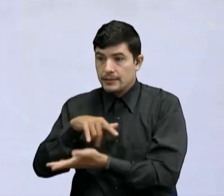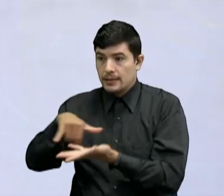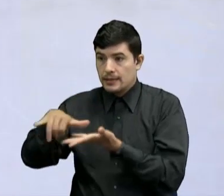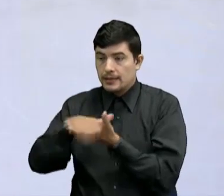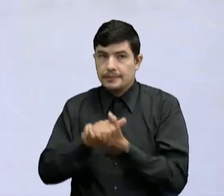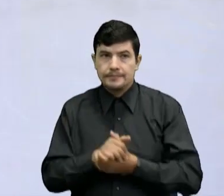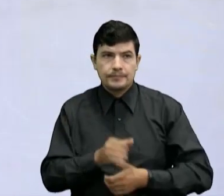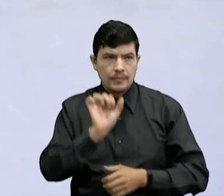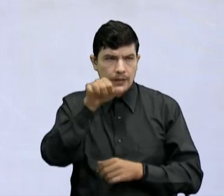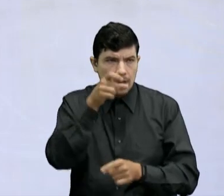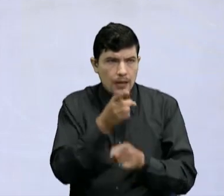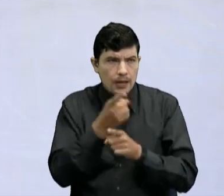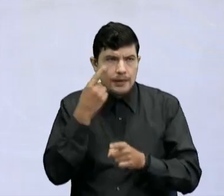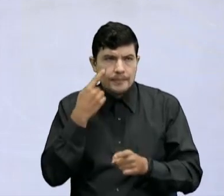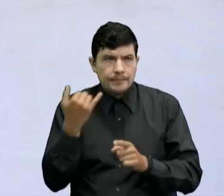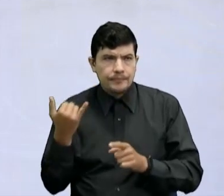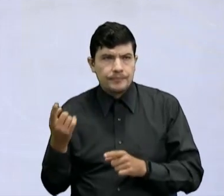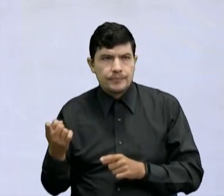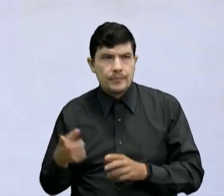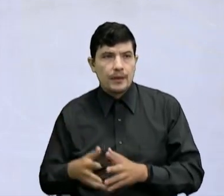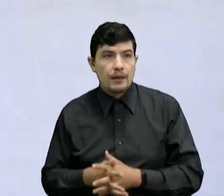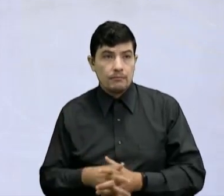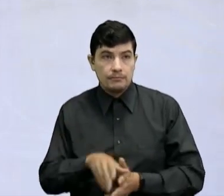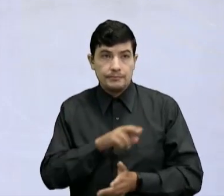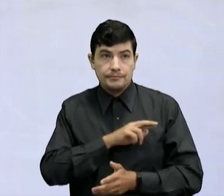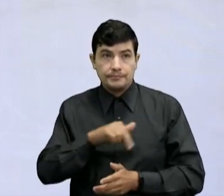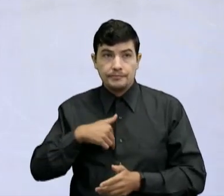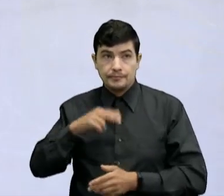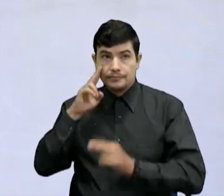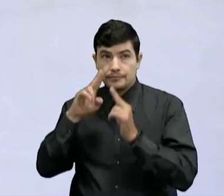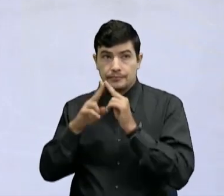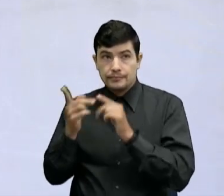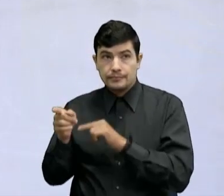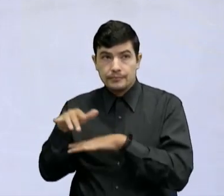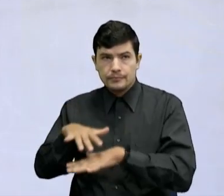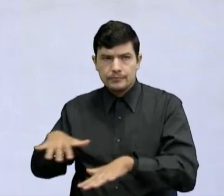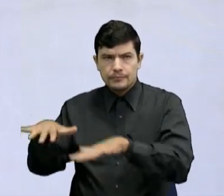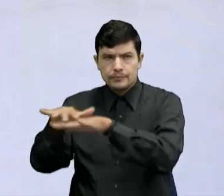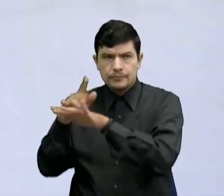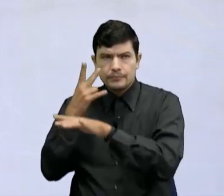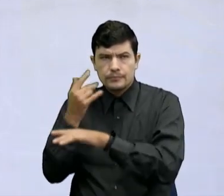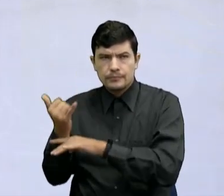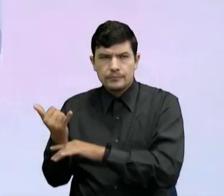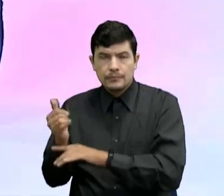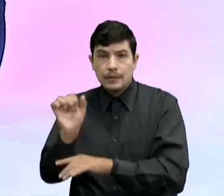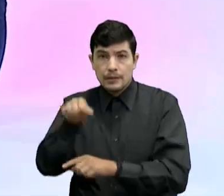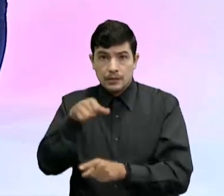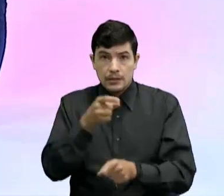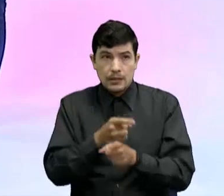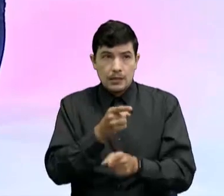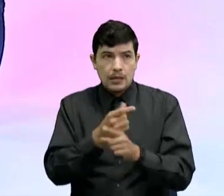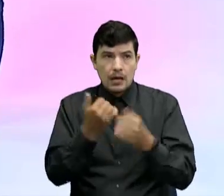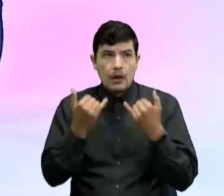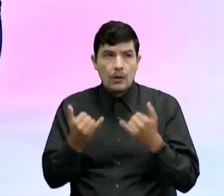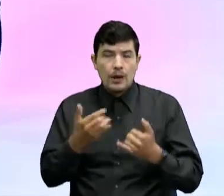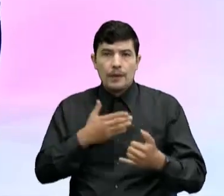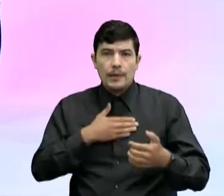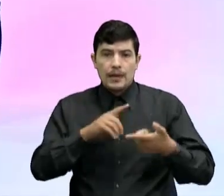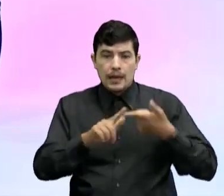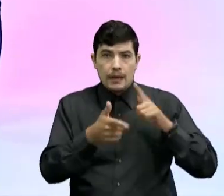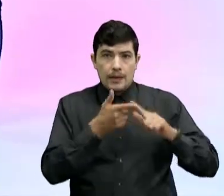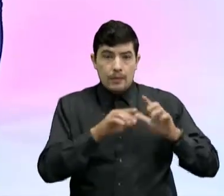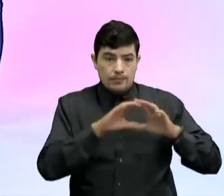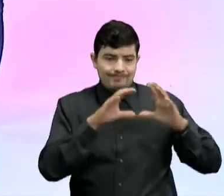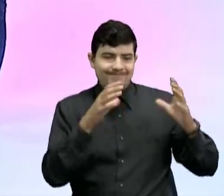bien En la parte de Santander Vemos el espacio físico, ¿cierto? El mapa físico Voy a remitirme ahora a mi amigo el